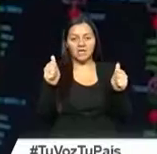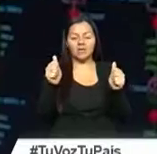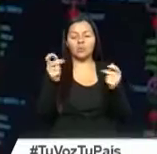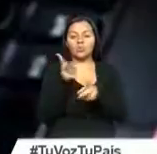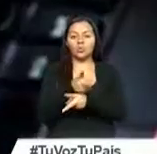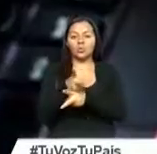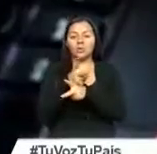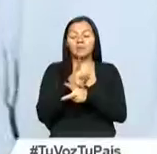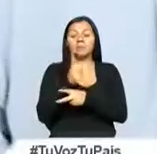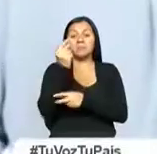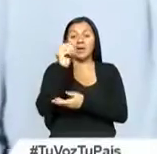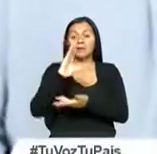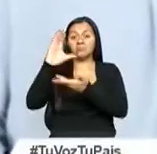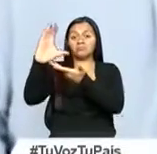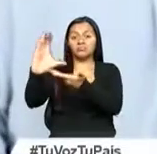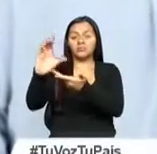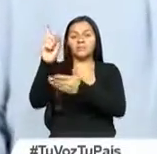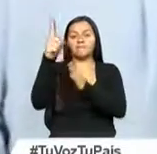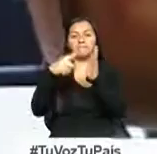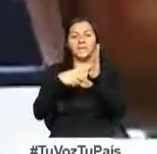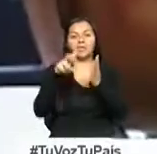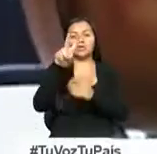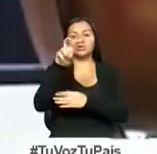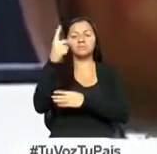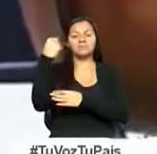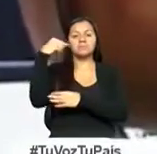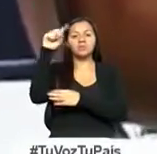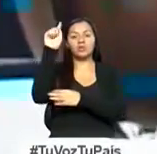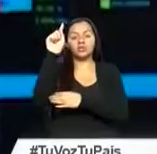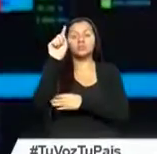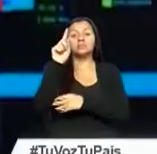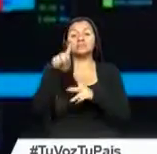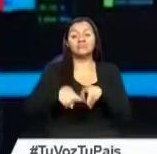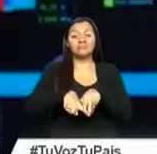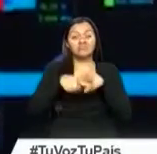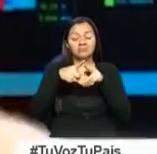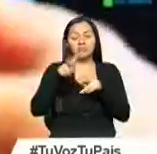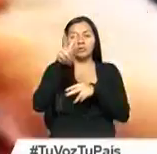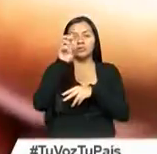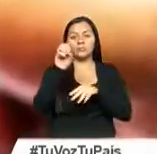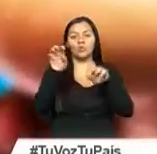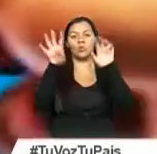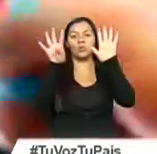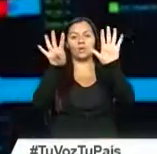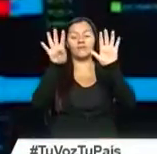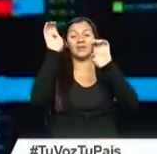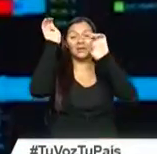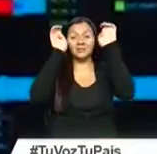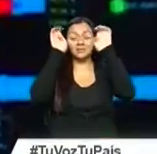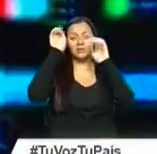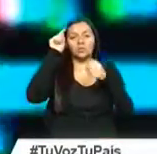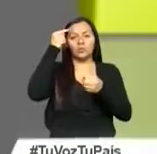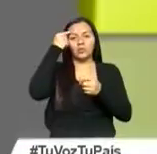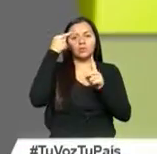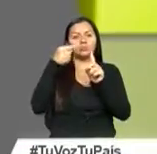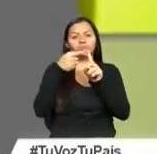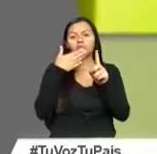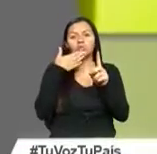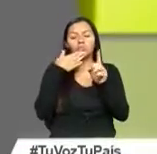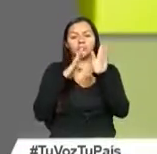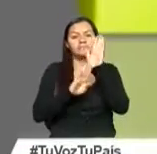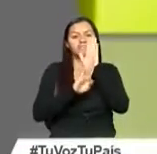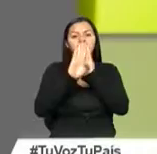millones de dólares, arrancó en el año 2009 y forma parte de las estrategias que implementa este gobierno para el cambio de la matriz